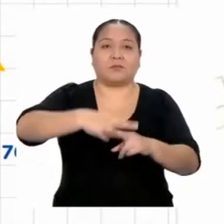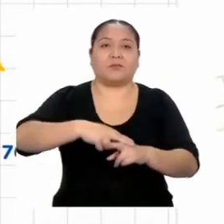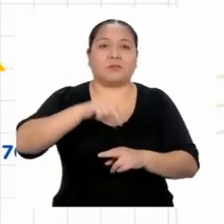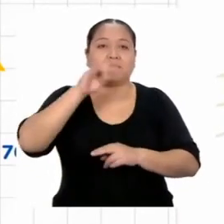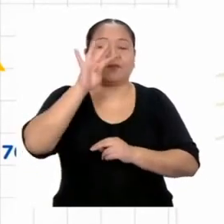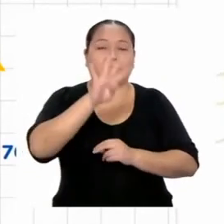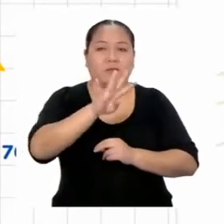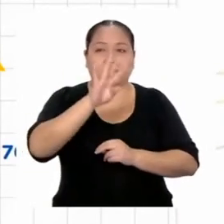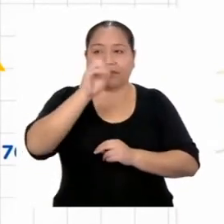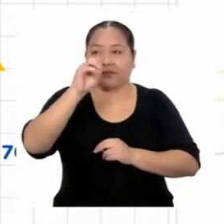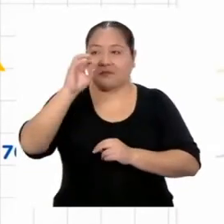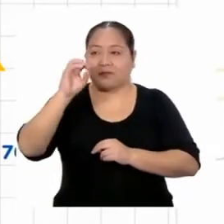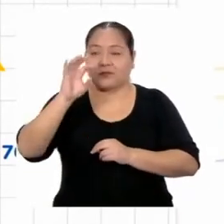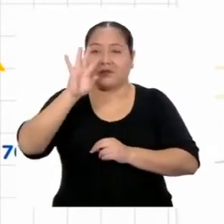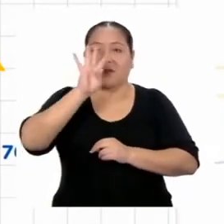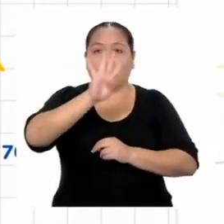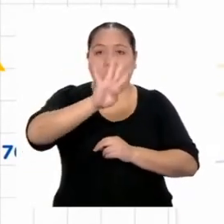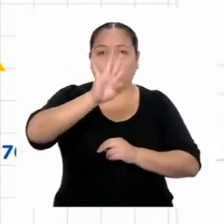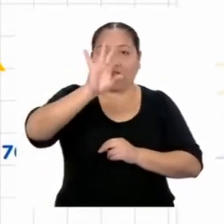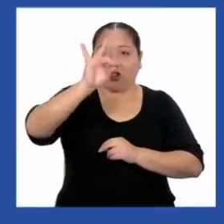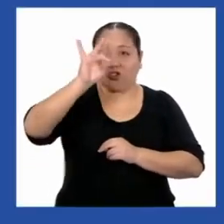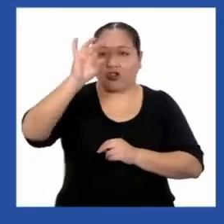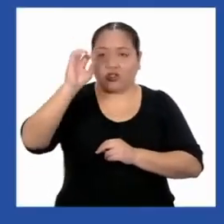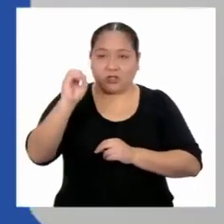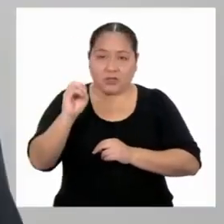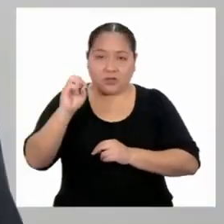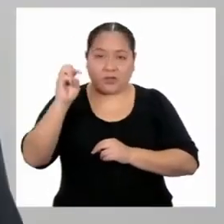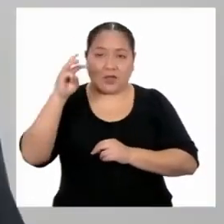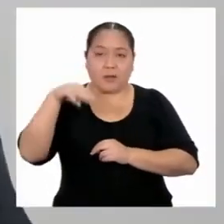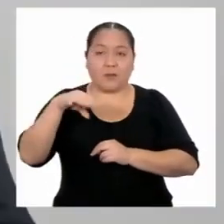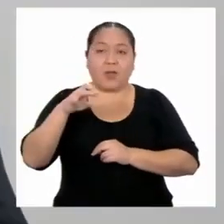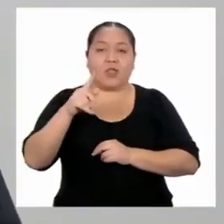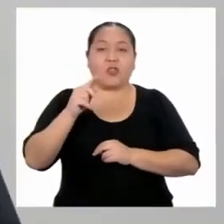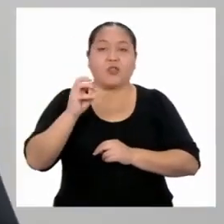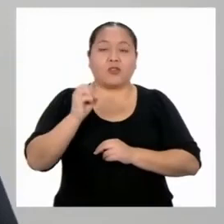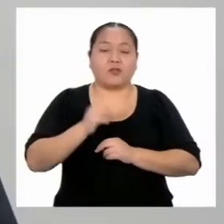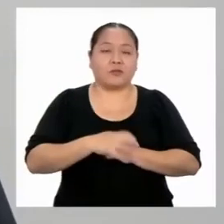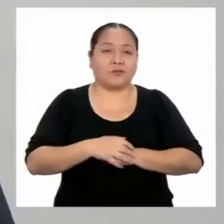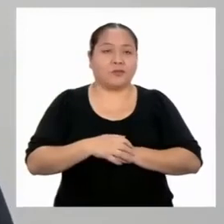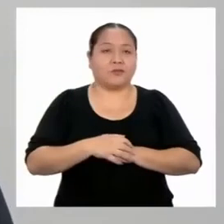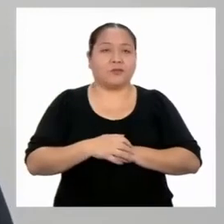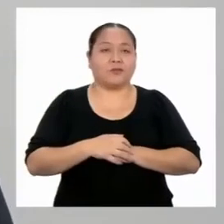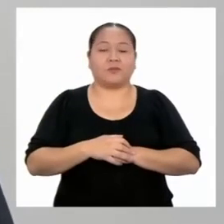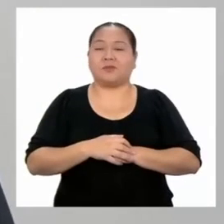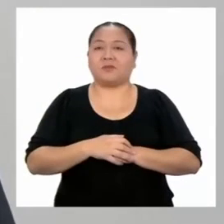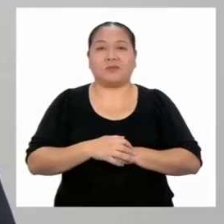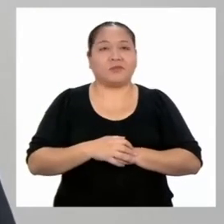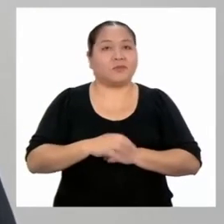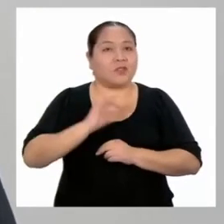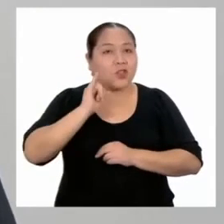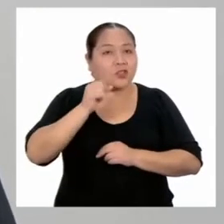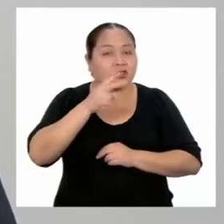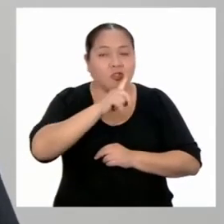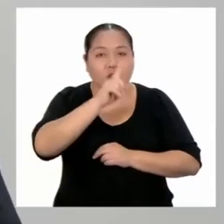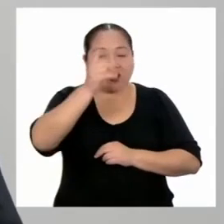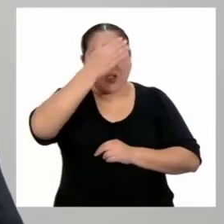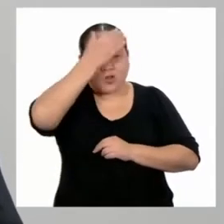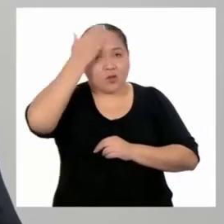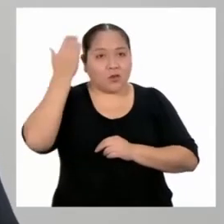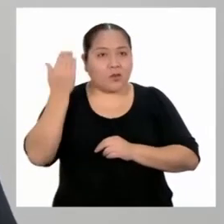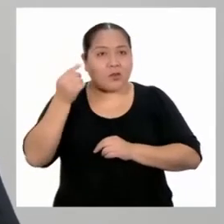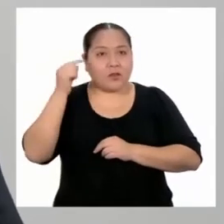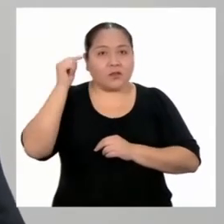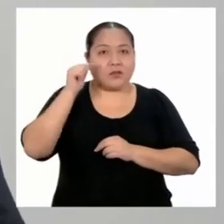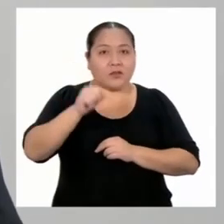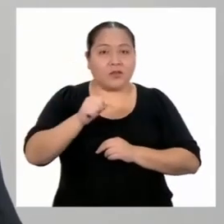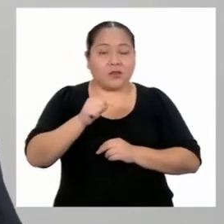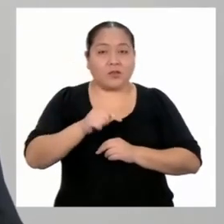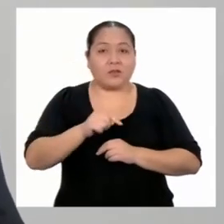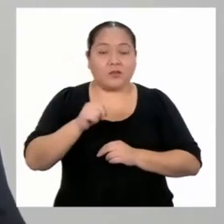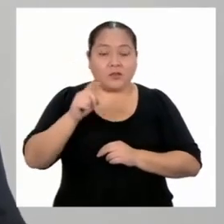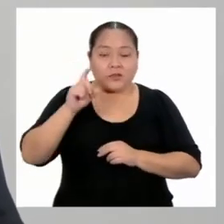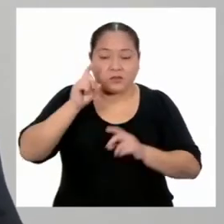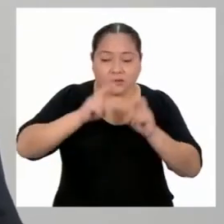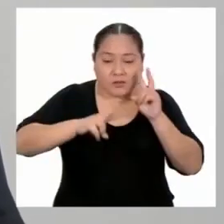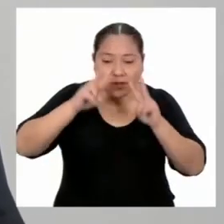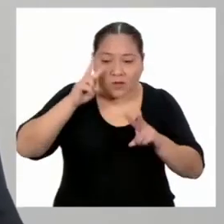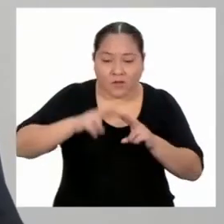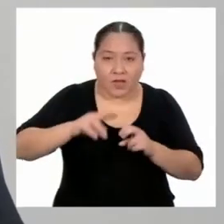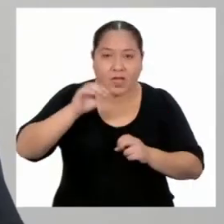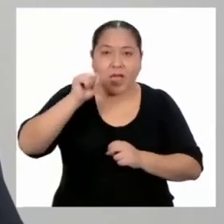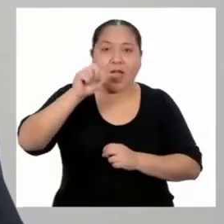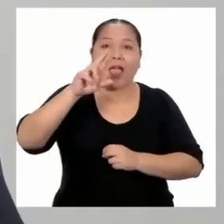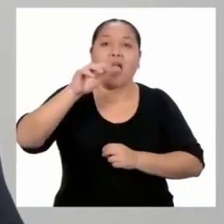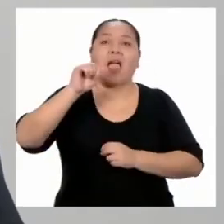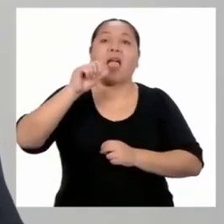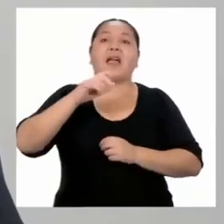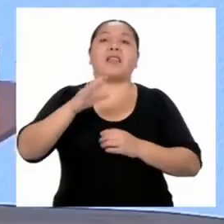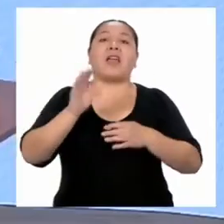480 metros. Jonathan, no te vayas a olvidar que lo que debes calcular es el